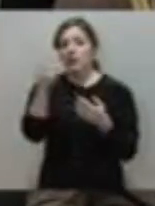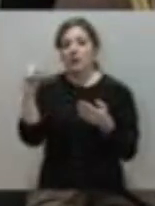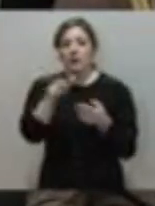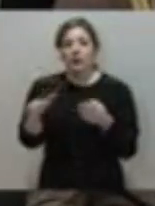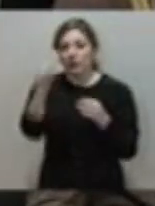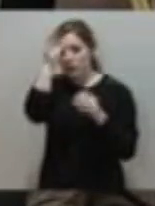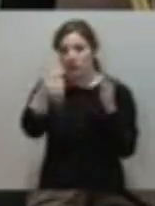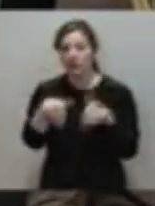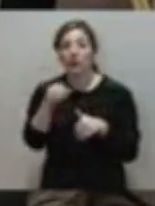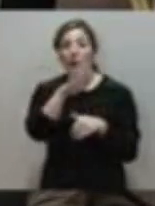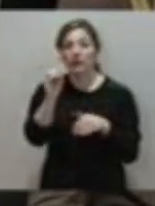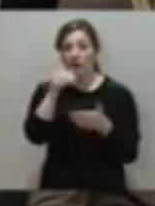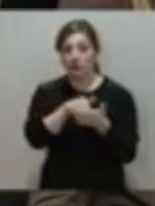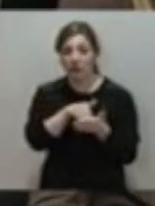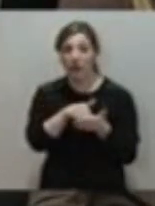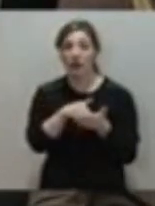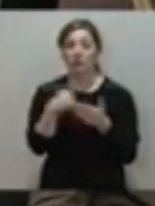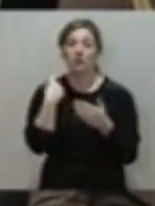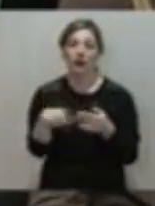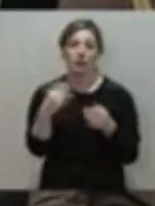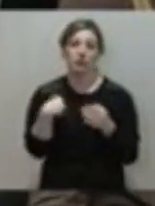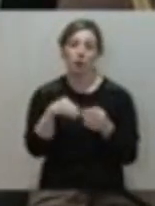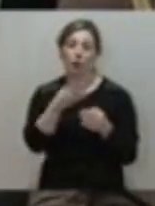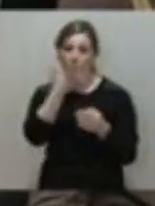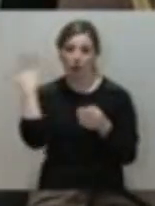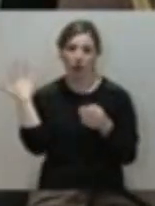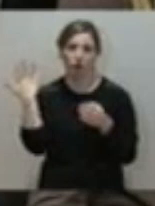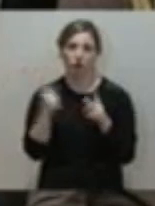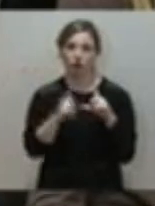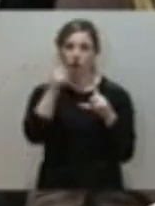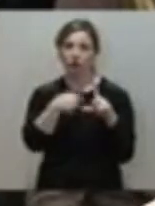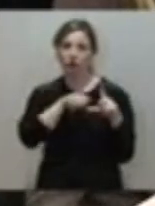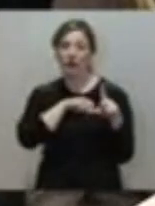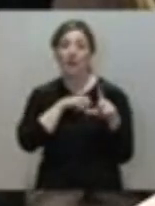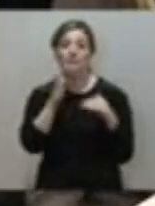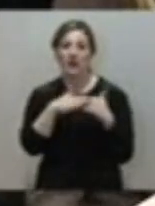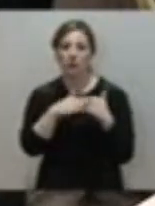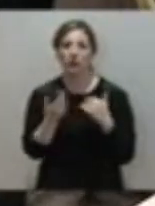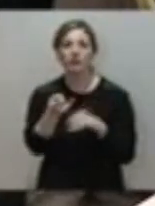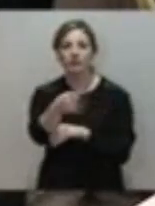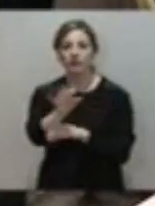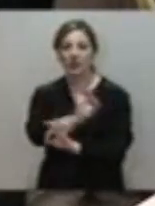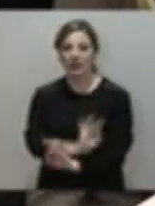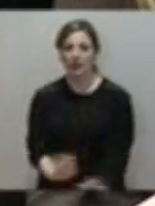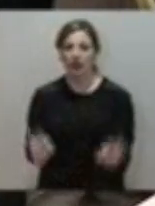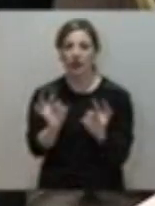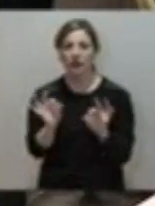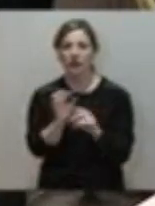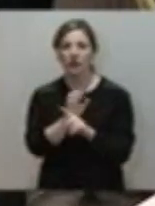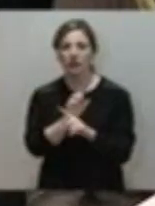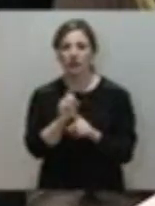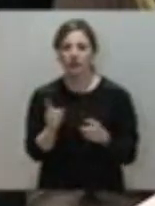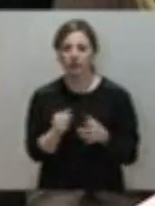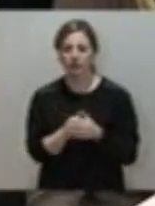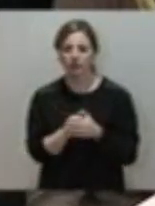40.000 perdidos en los últimos 25 años en el norte de España, como mínimo. Ya no engañan a nadie los sepultureros de la